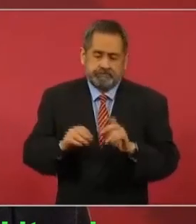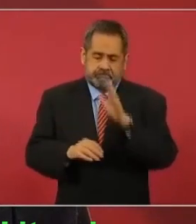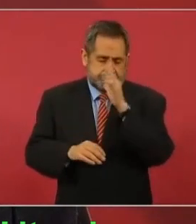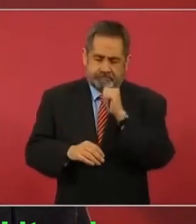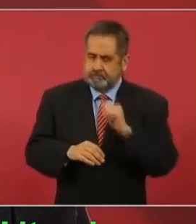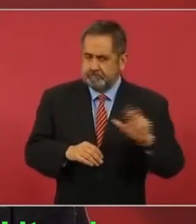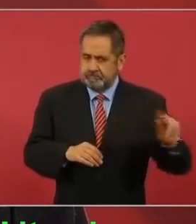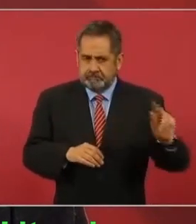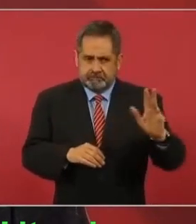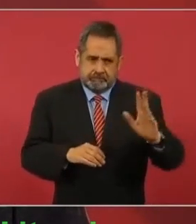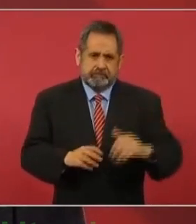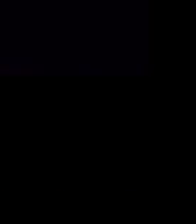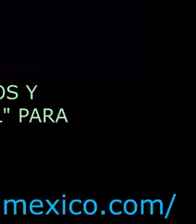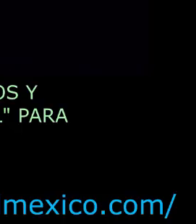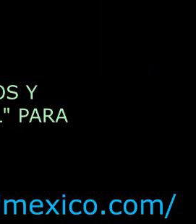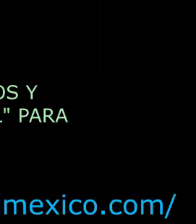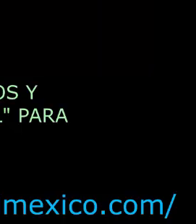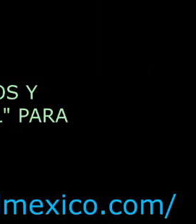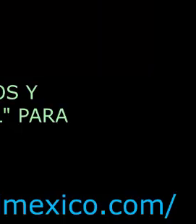soberanía.